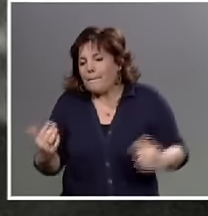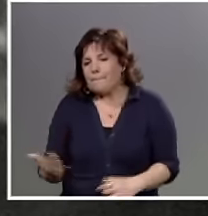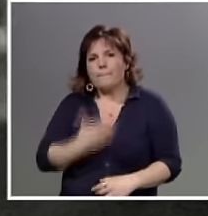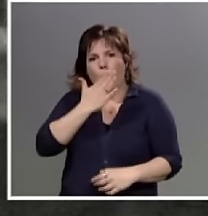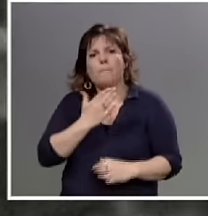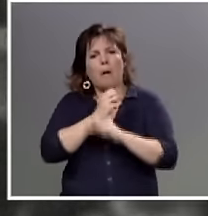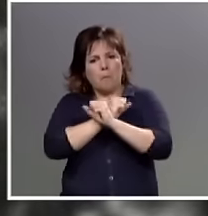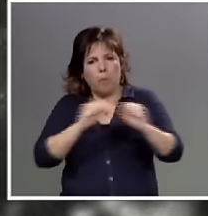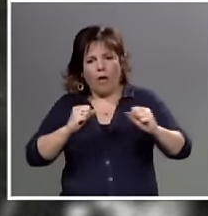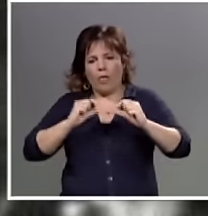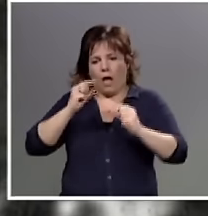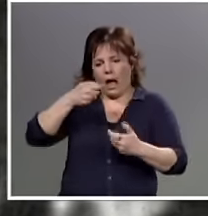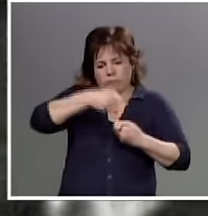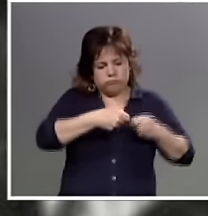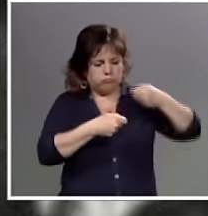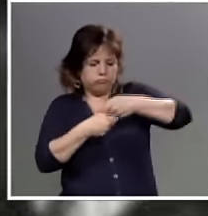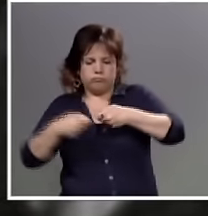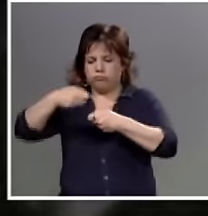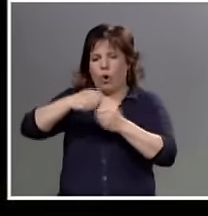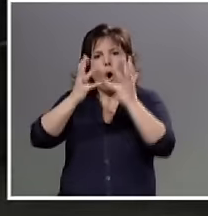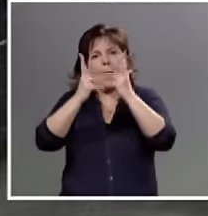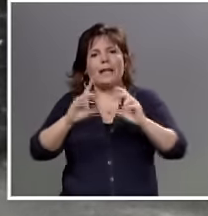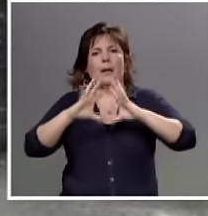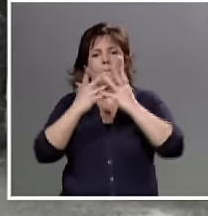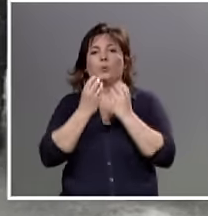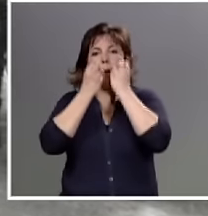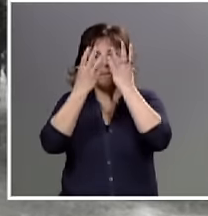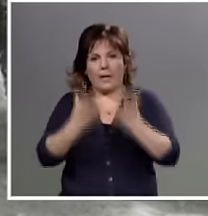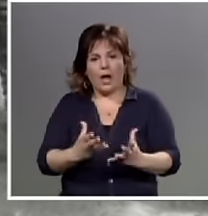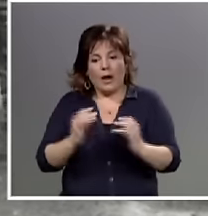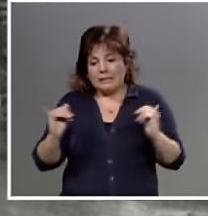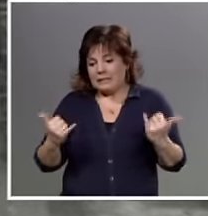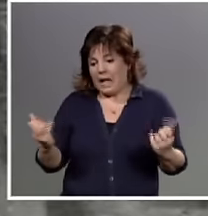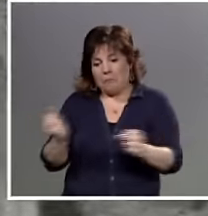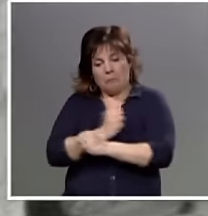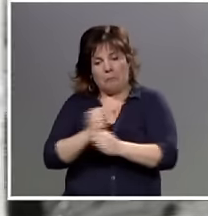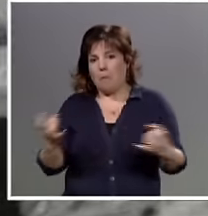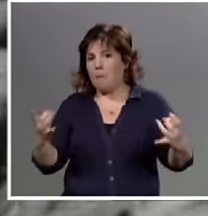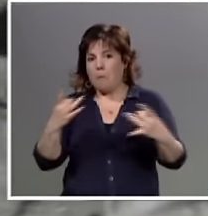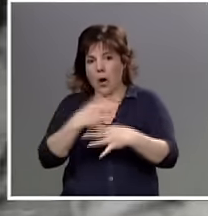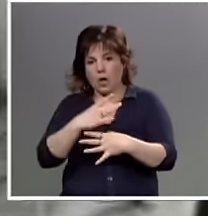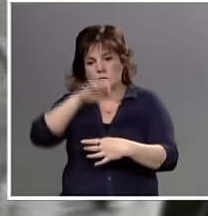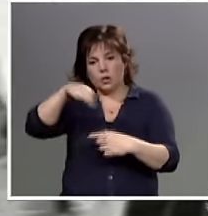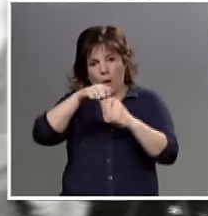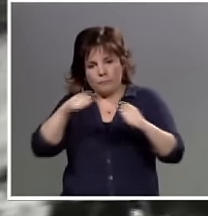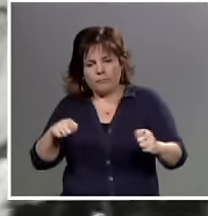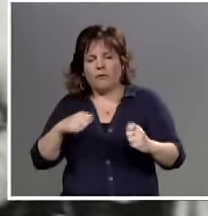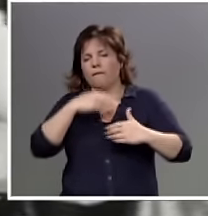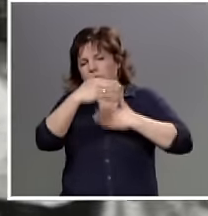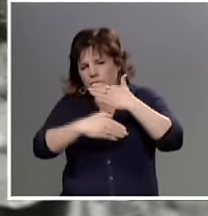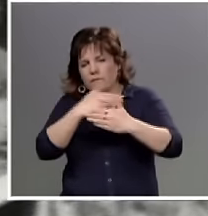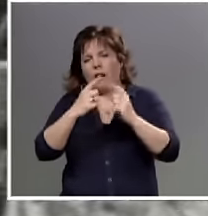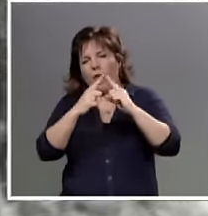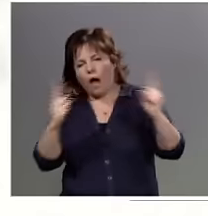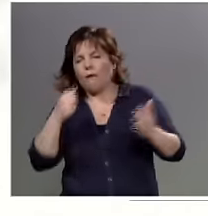permitan la construcción de un mundo mejor. La cristalización de la unidad sindical fue un largo y complejo proceso,